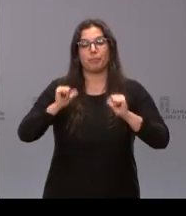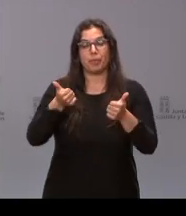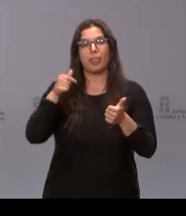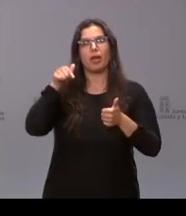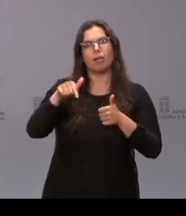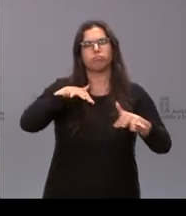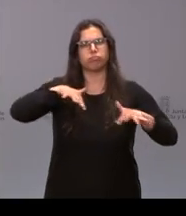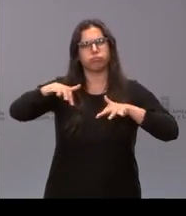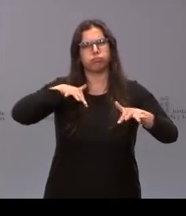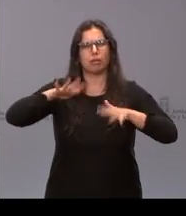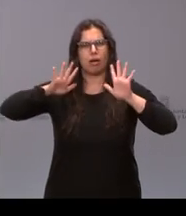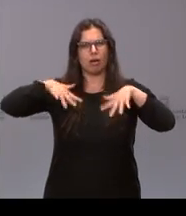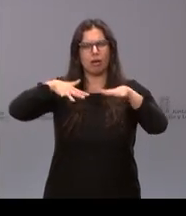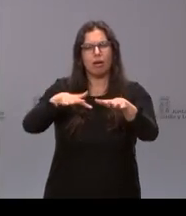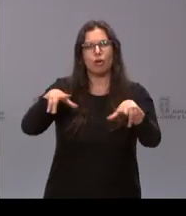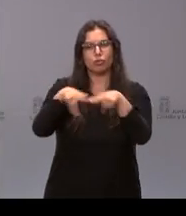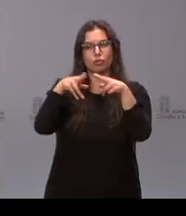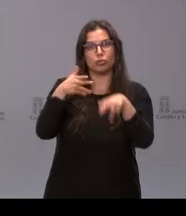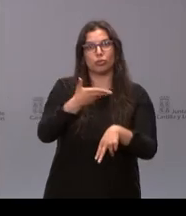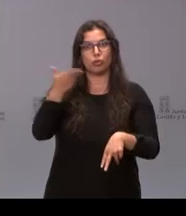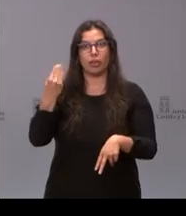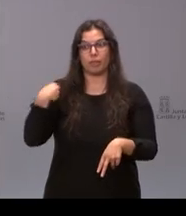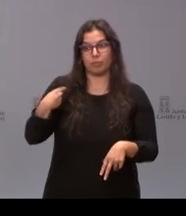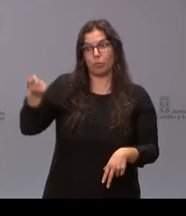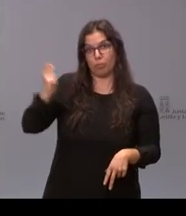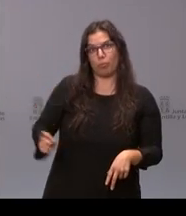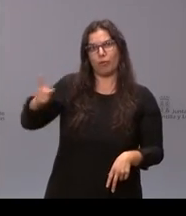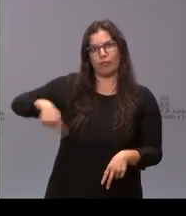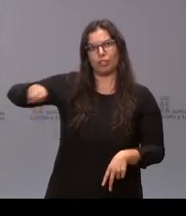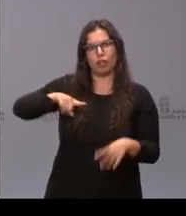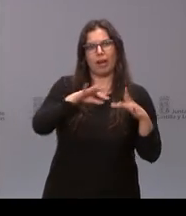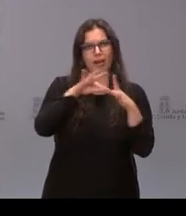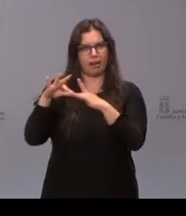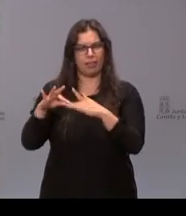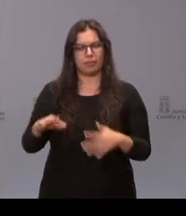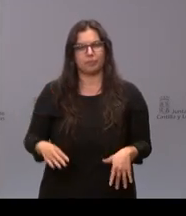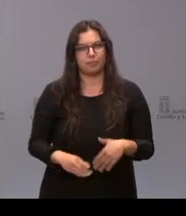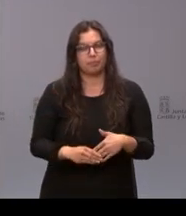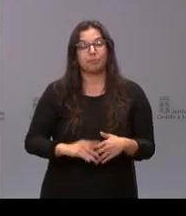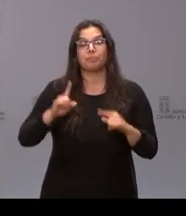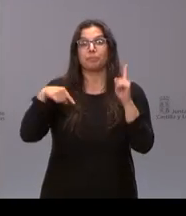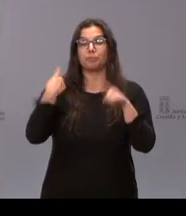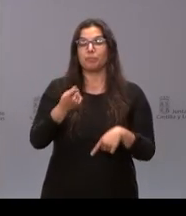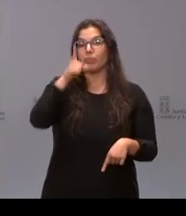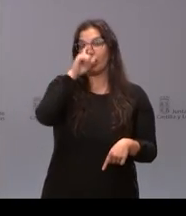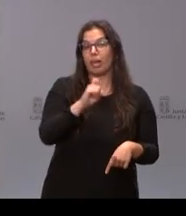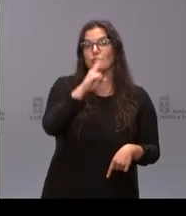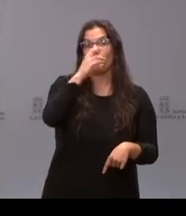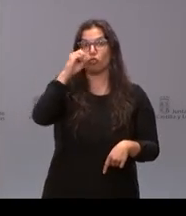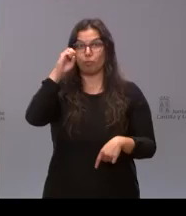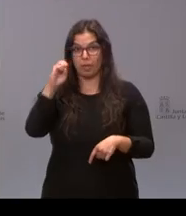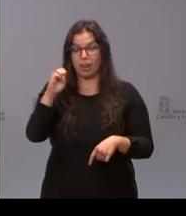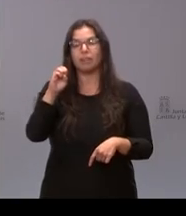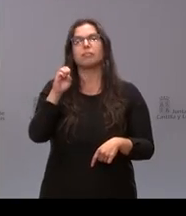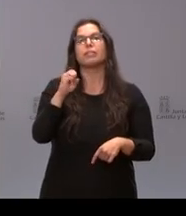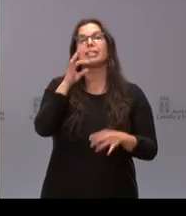una movilización social, promovida por los propios profesionales. Y en septiembre del año 2000, se anunció la creación